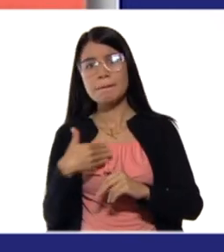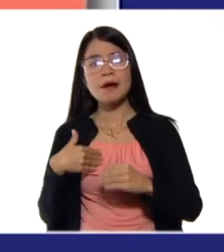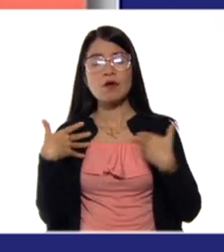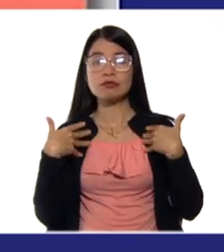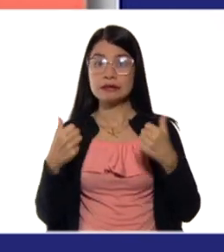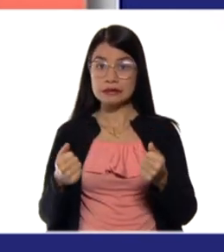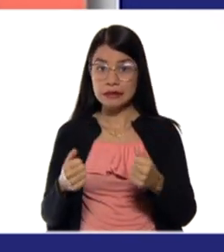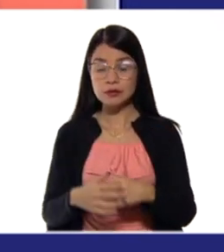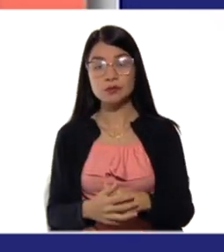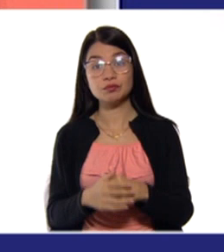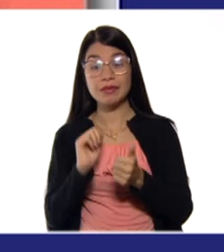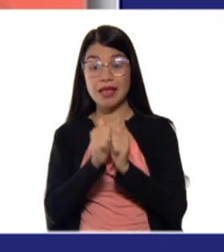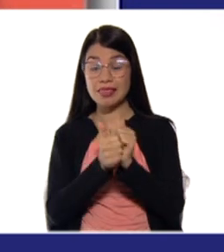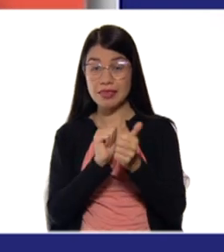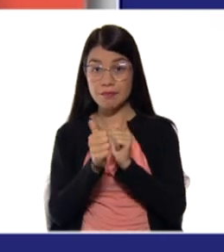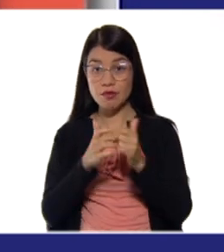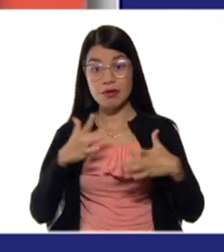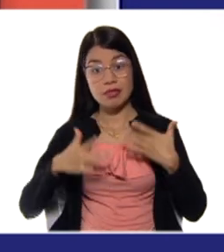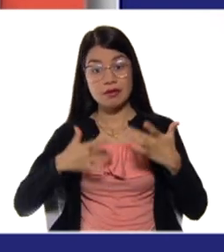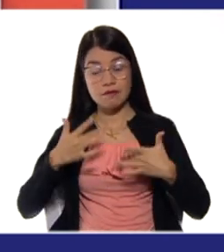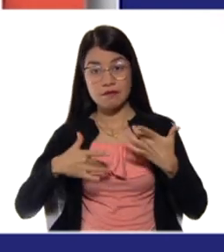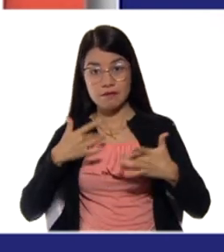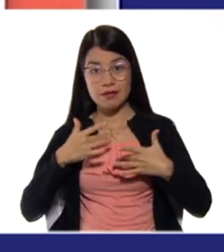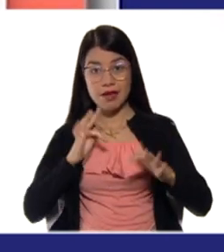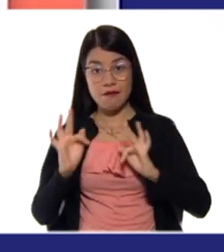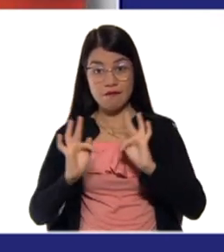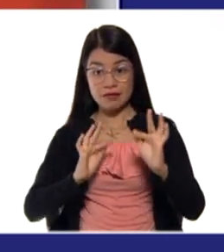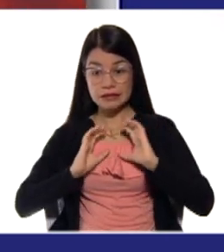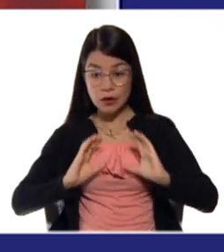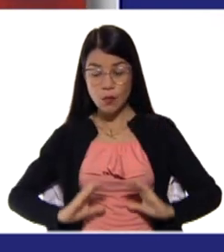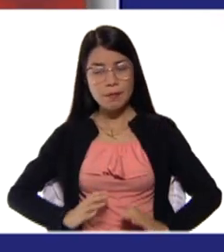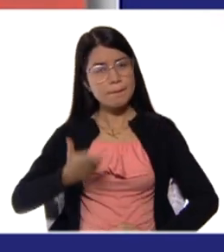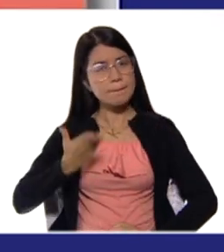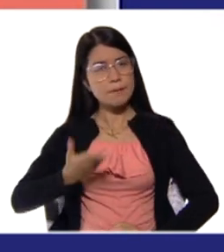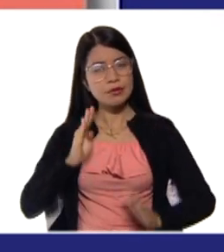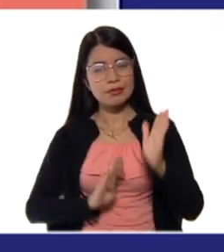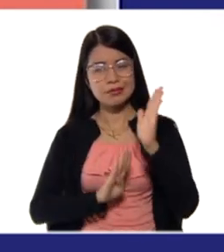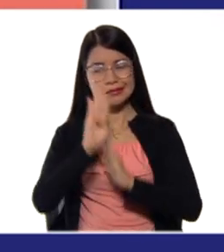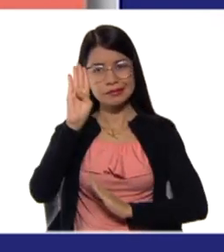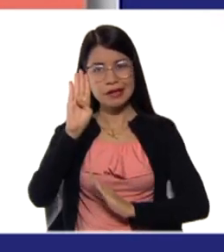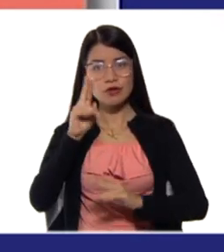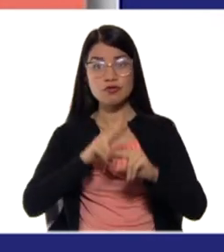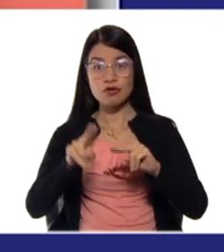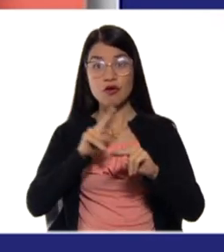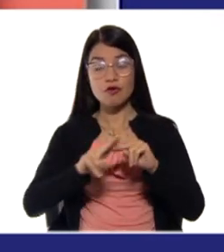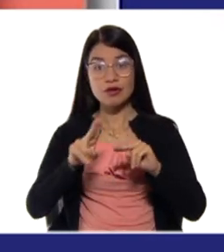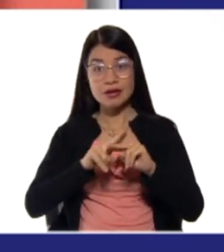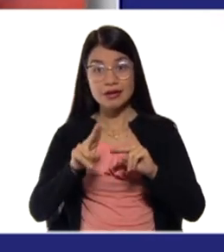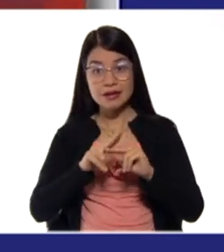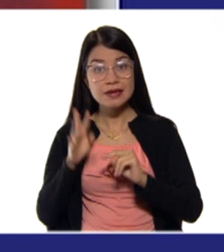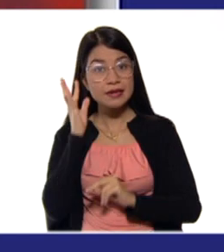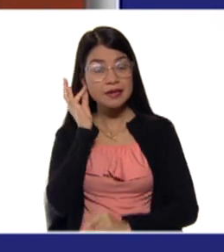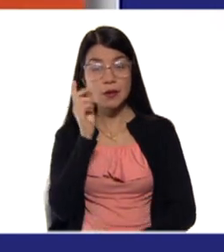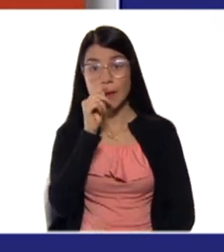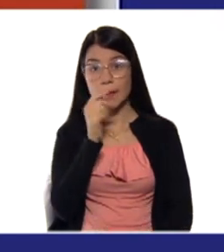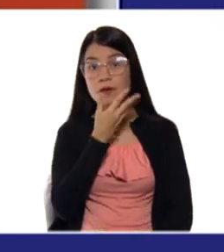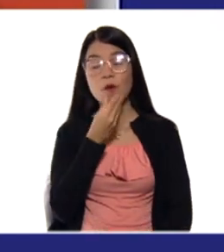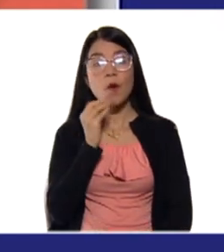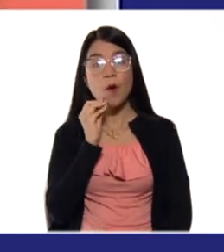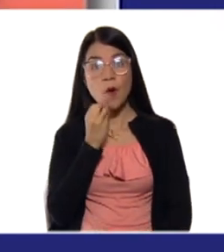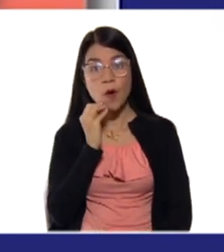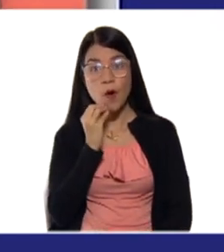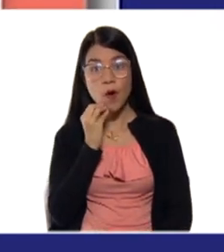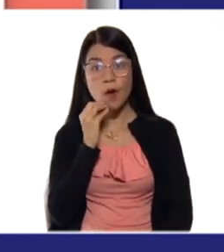El deporte y las actividades físicas son muy importantes para el desarrollo de los niños, niñas y adolescentes